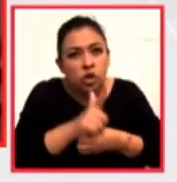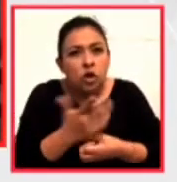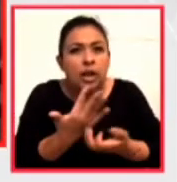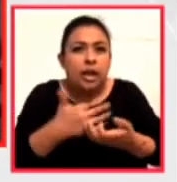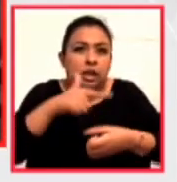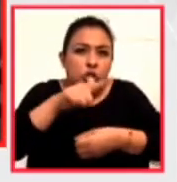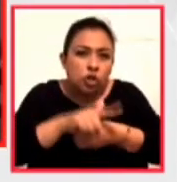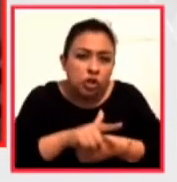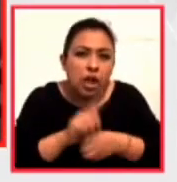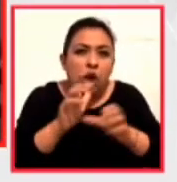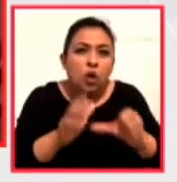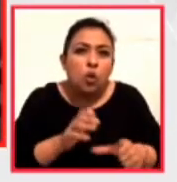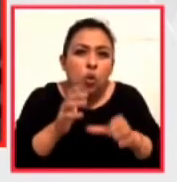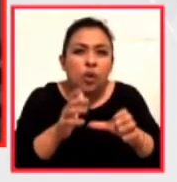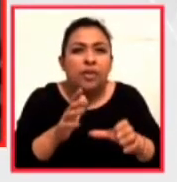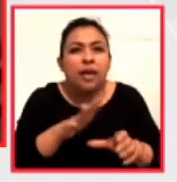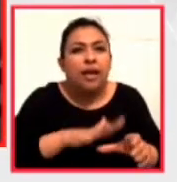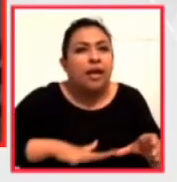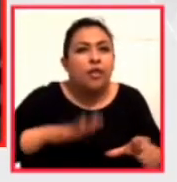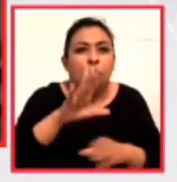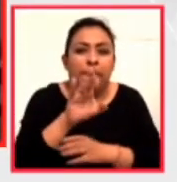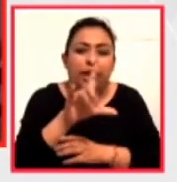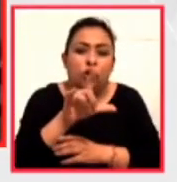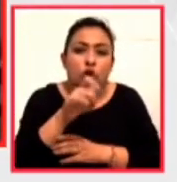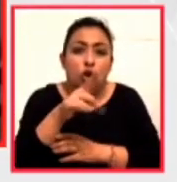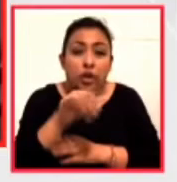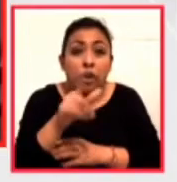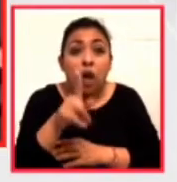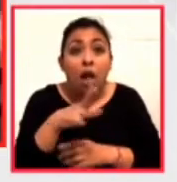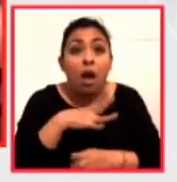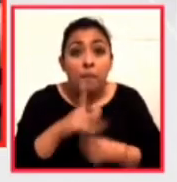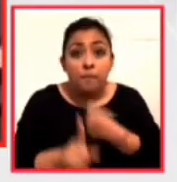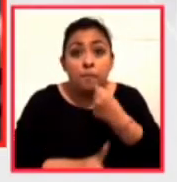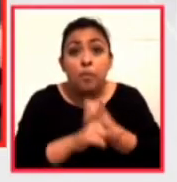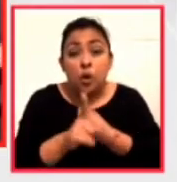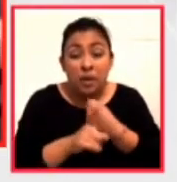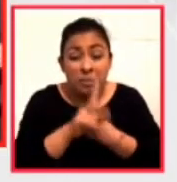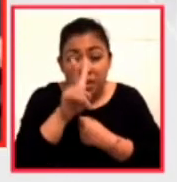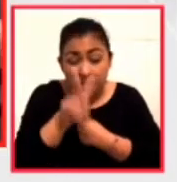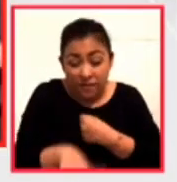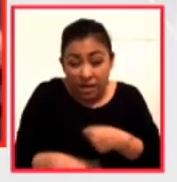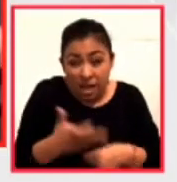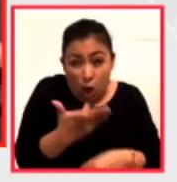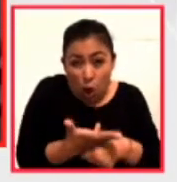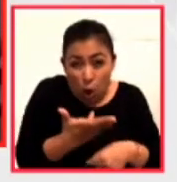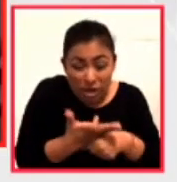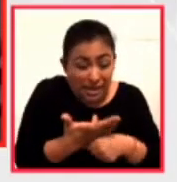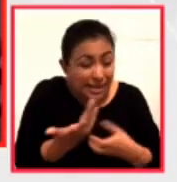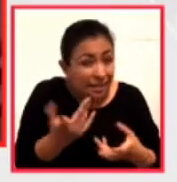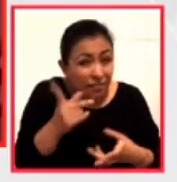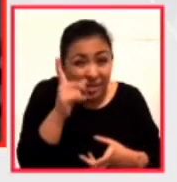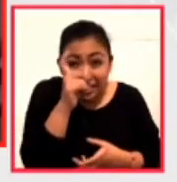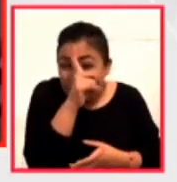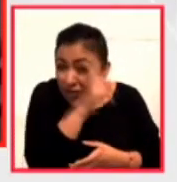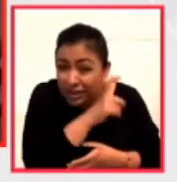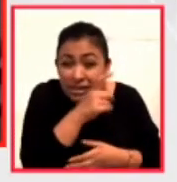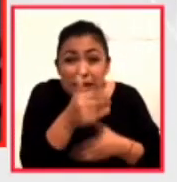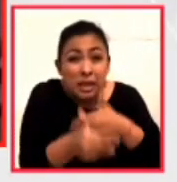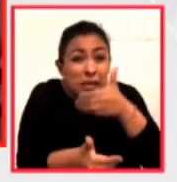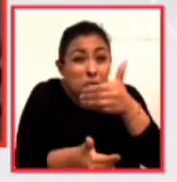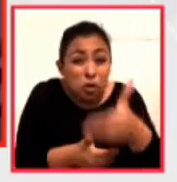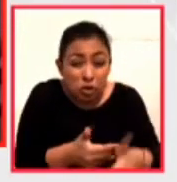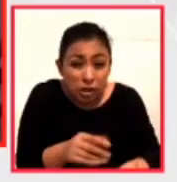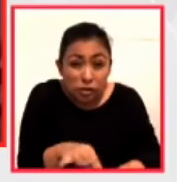ecológica o sea estamos en un problema que la complejidad de los procesos que estamos